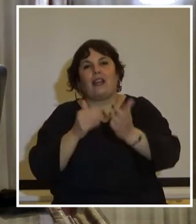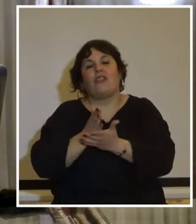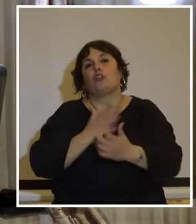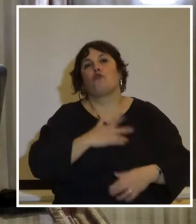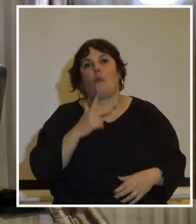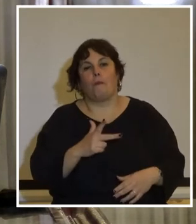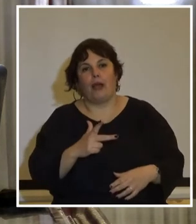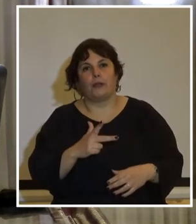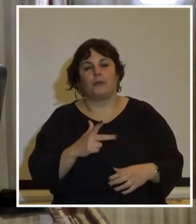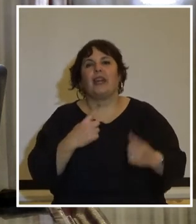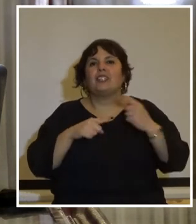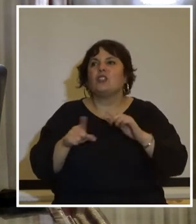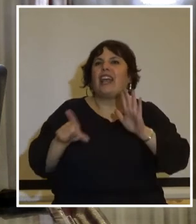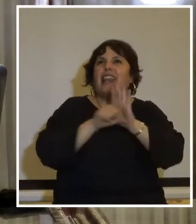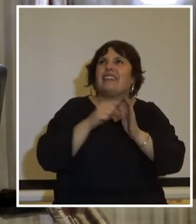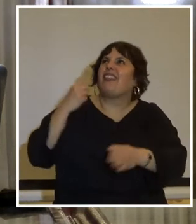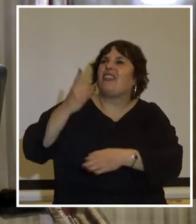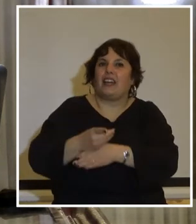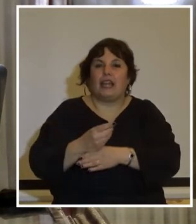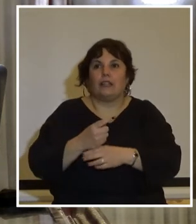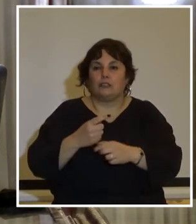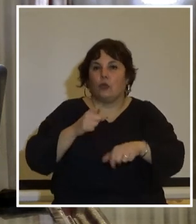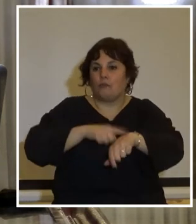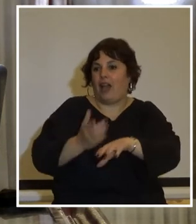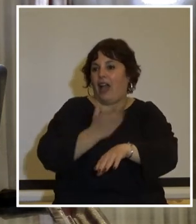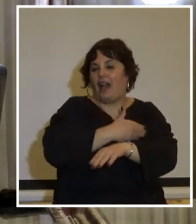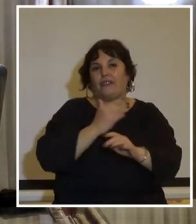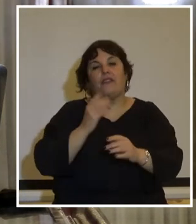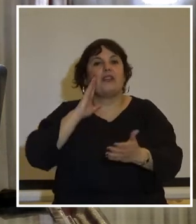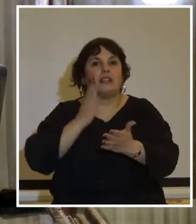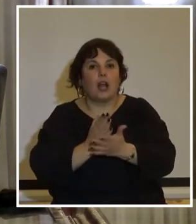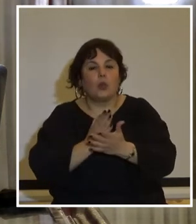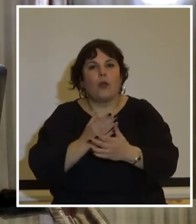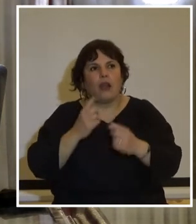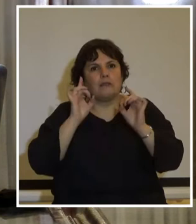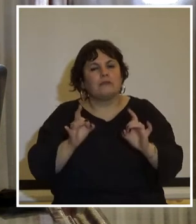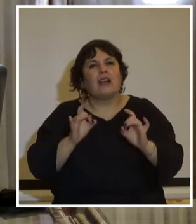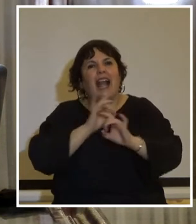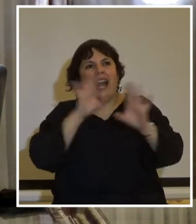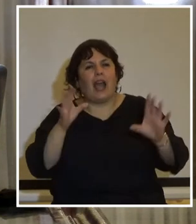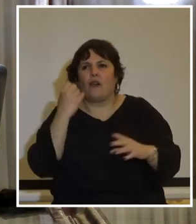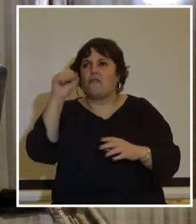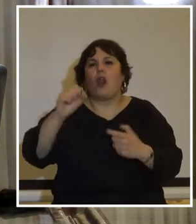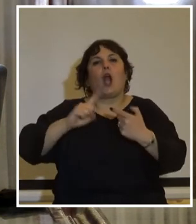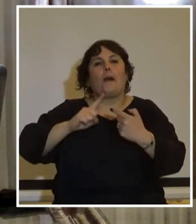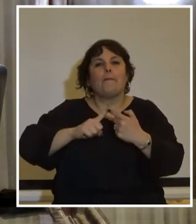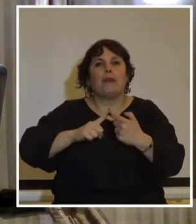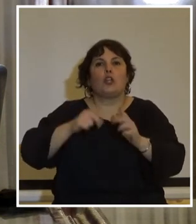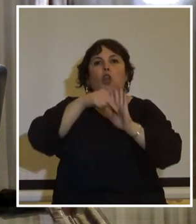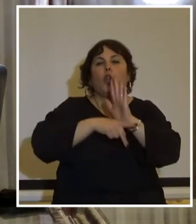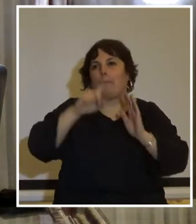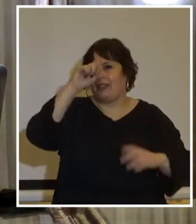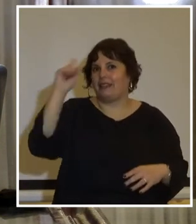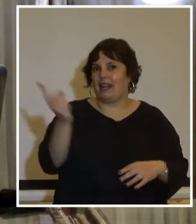un recorrido por las leyes y decretos dictados en tiempo pre dictadura y durante esta verifica la clara violación a estos convenios y normas internacionales